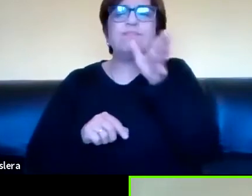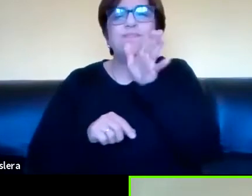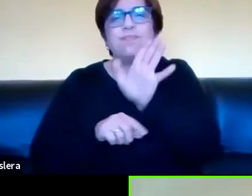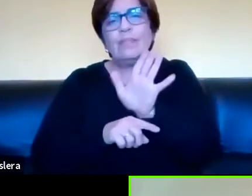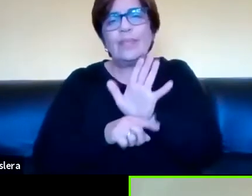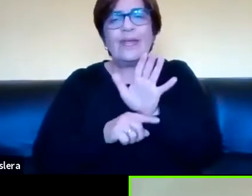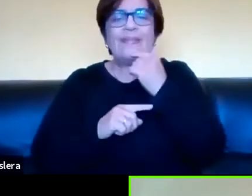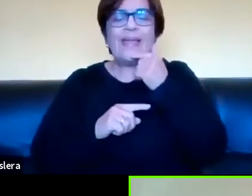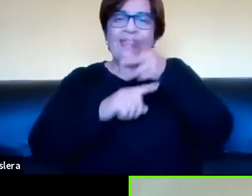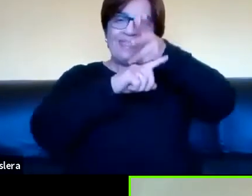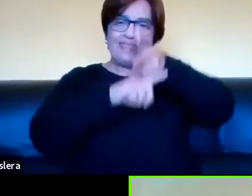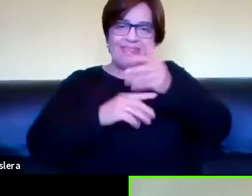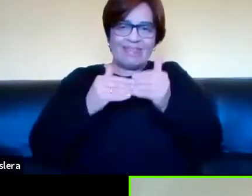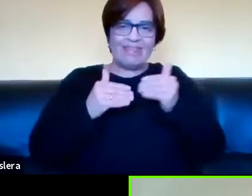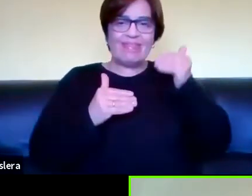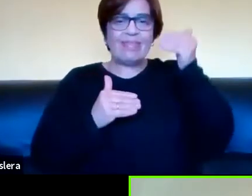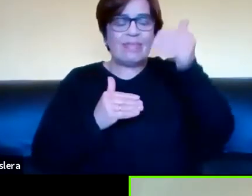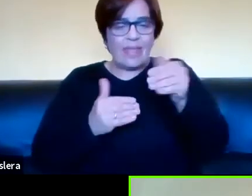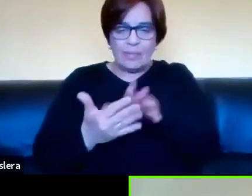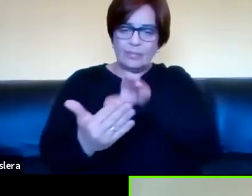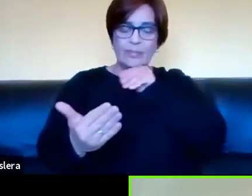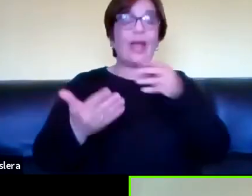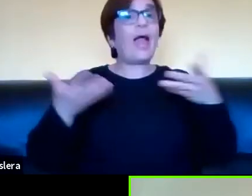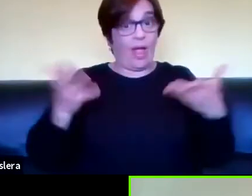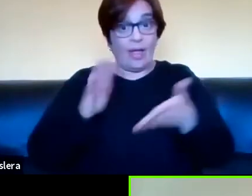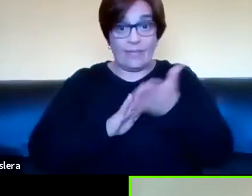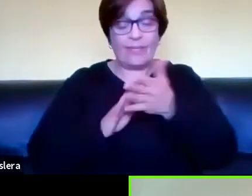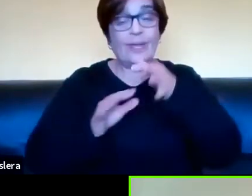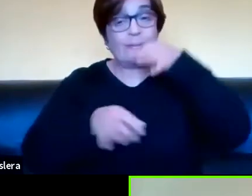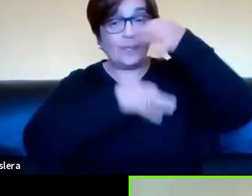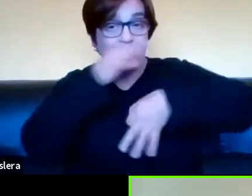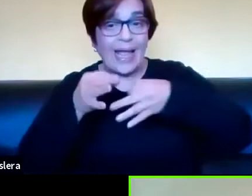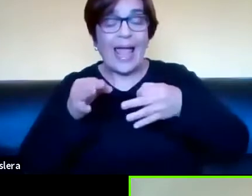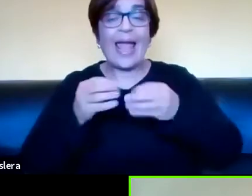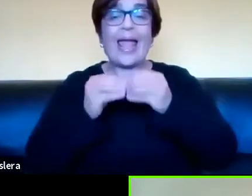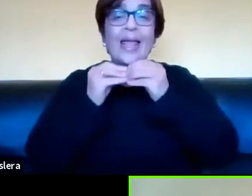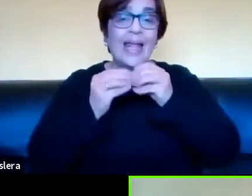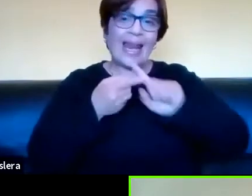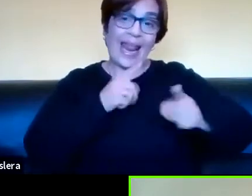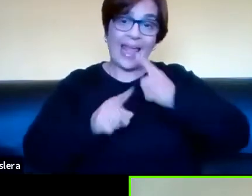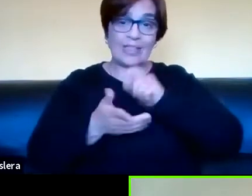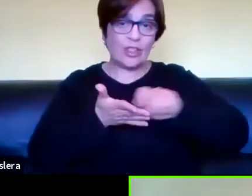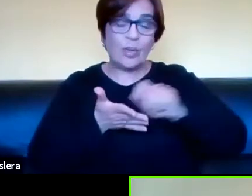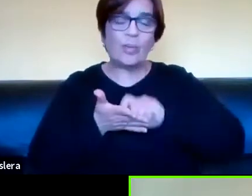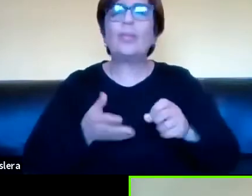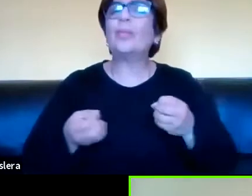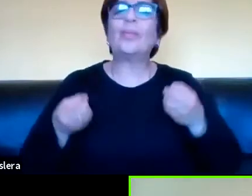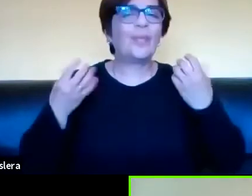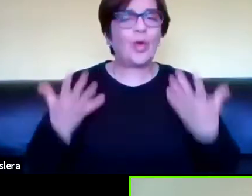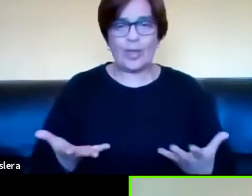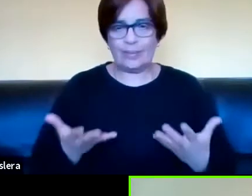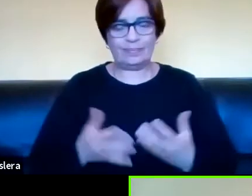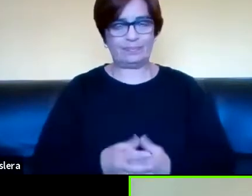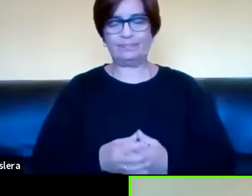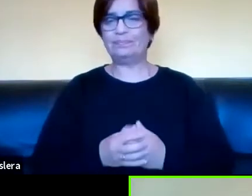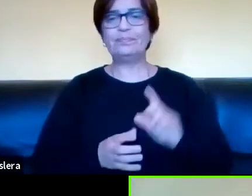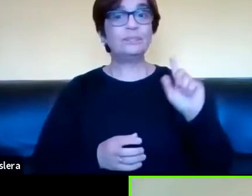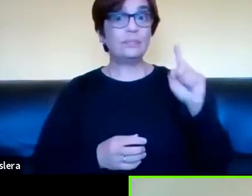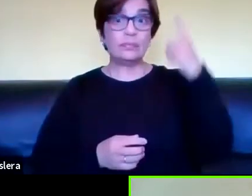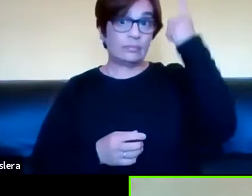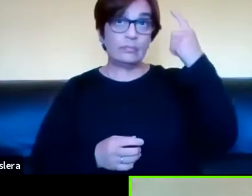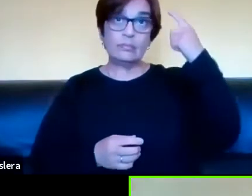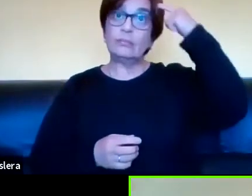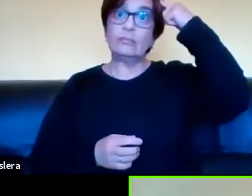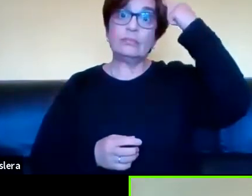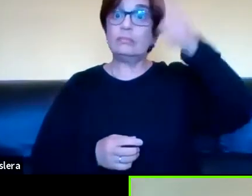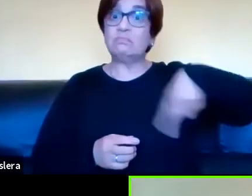es textualidad diferida, al que me voy hacer referencia ahora, que tiene que ver con este tema de la escritura. Entonces, porque lo primero que nos aparece en mente